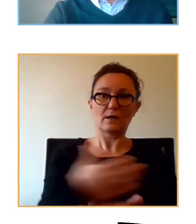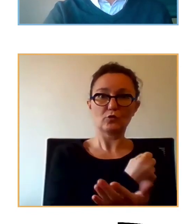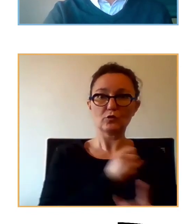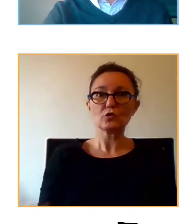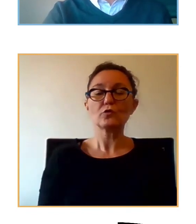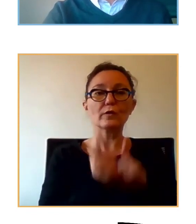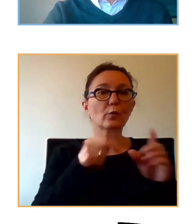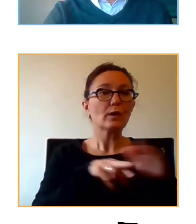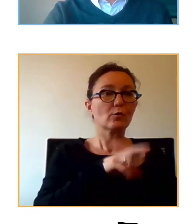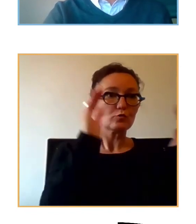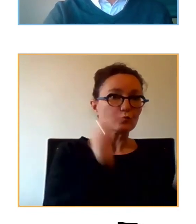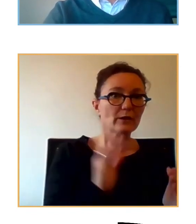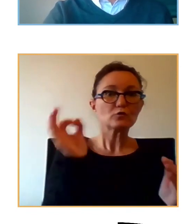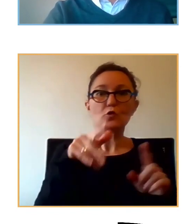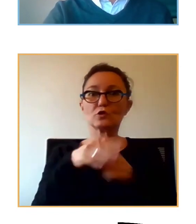desfavorecidas.